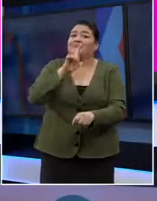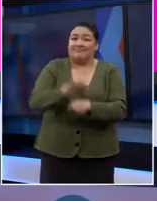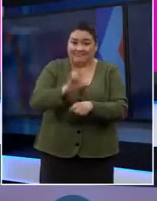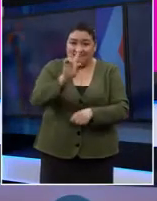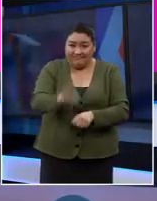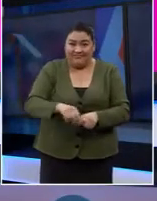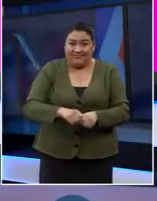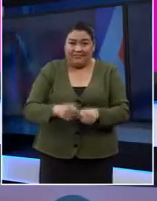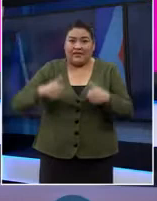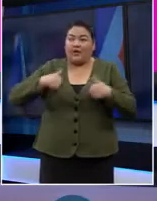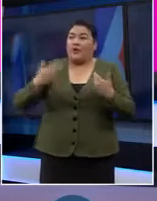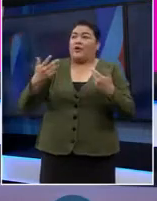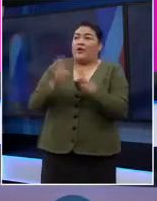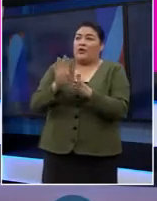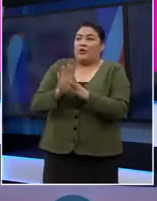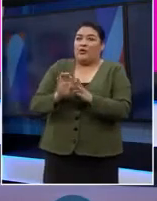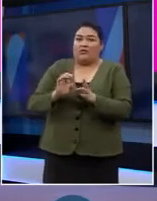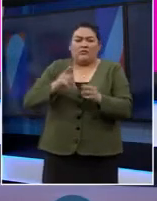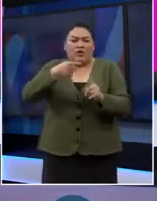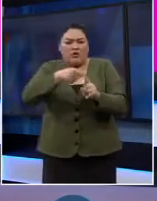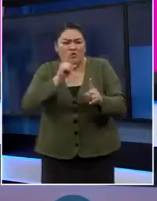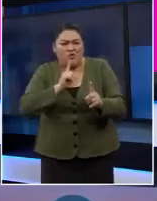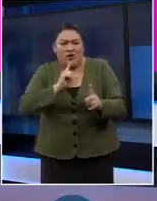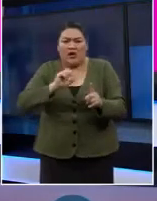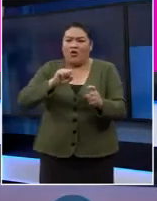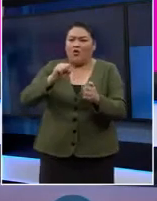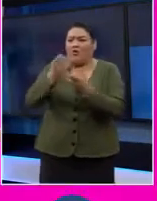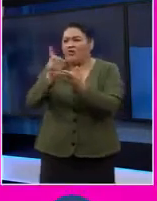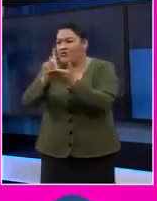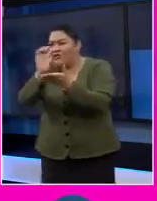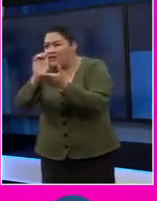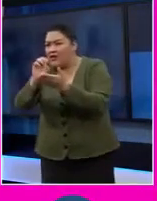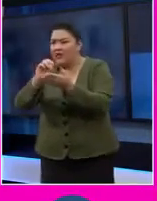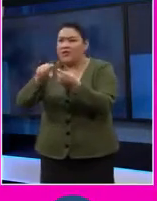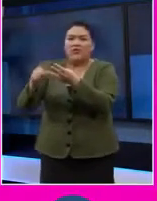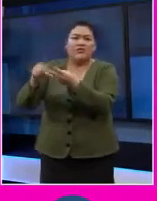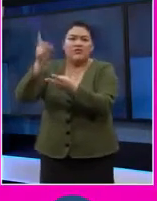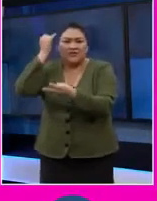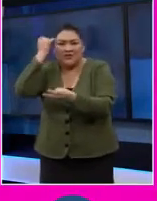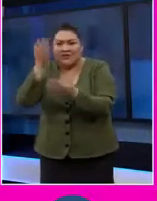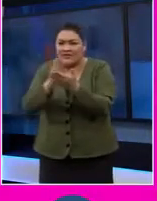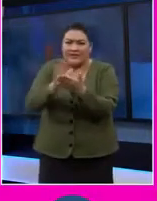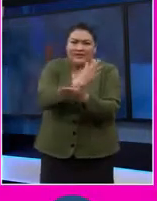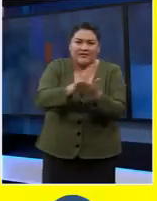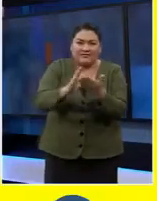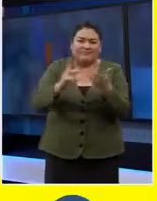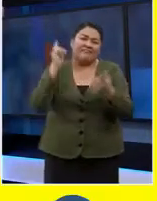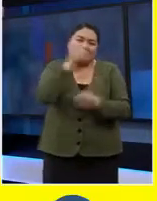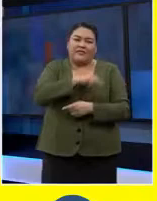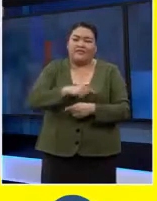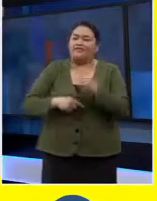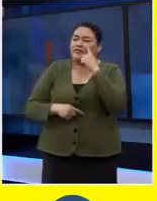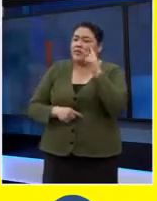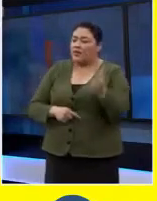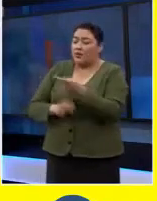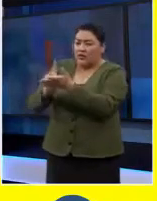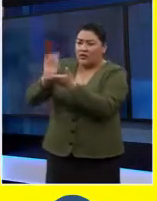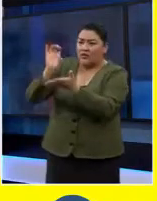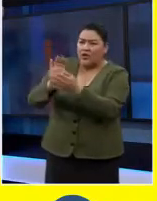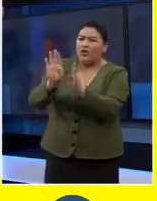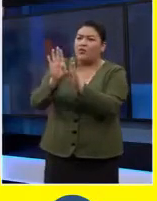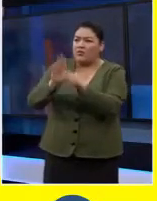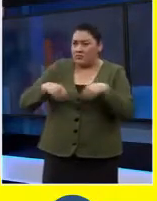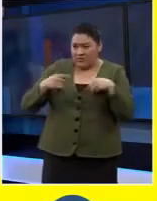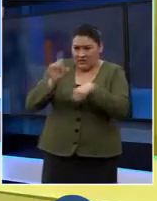puedes responder si solamente se sabe que tienes una discapacidad o que por otro lado eres mujer. Por otro lado, también la discapacidad se vive de manera